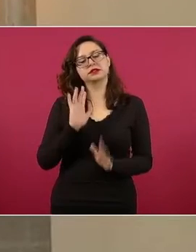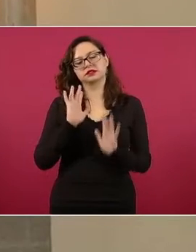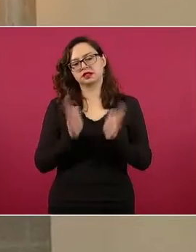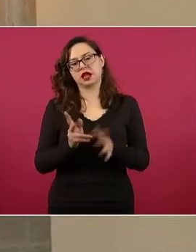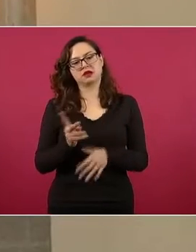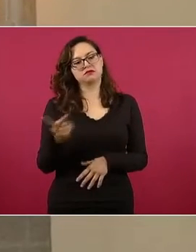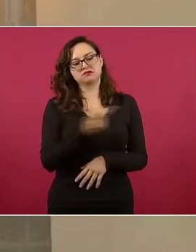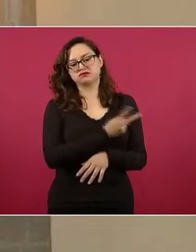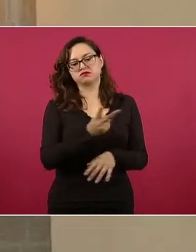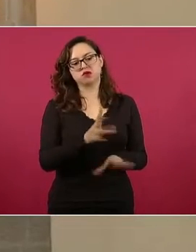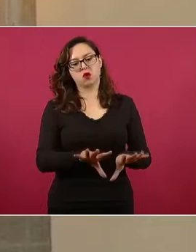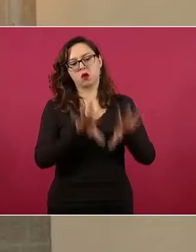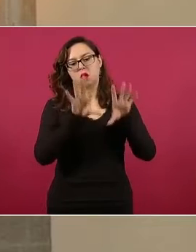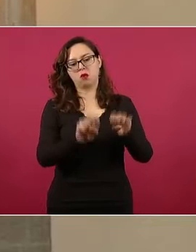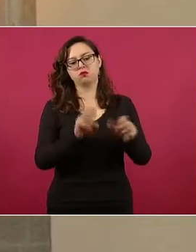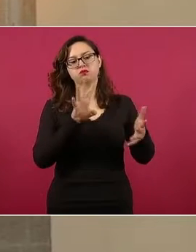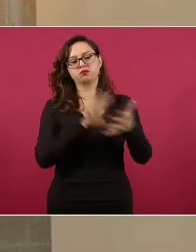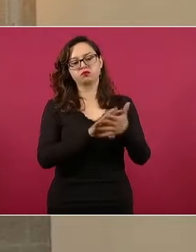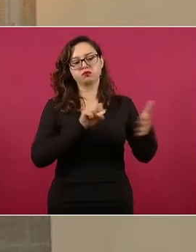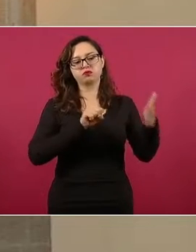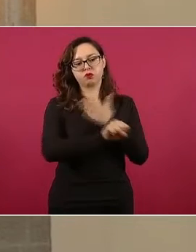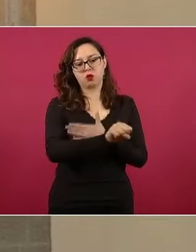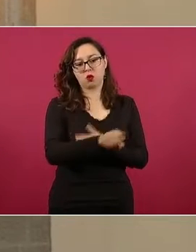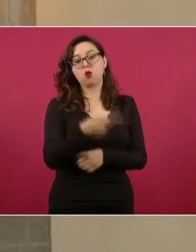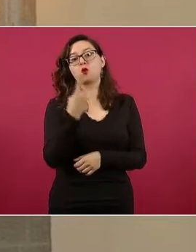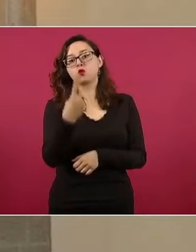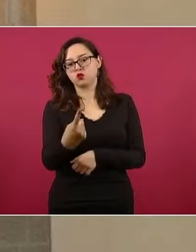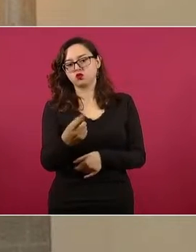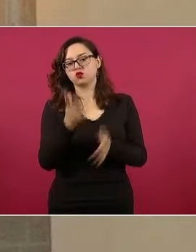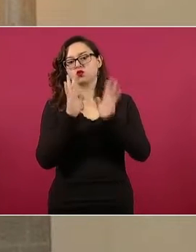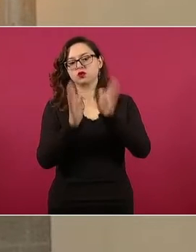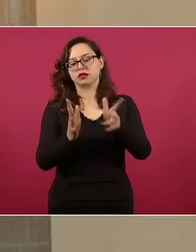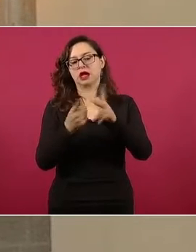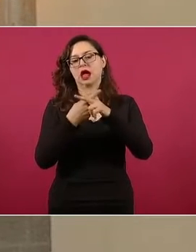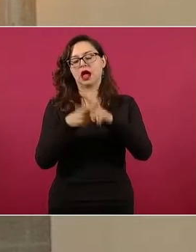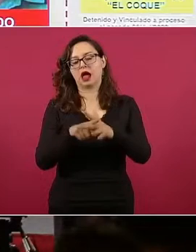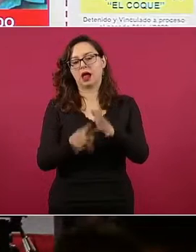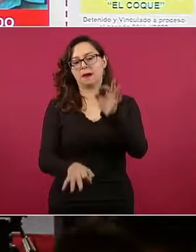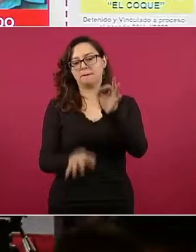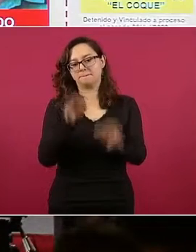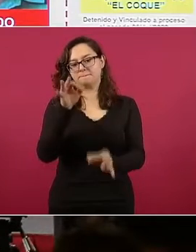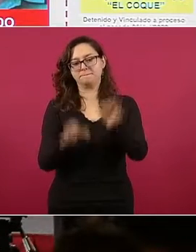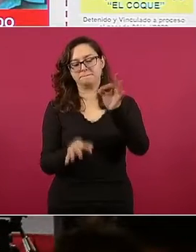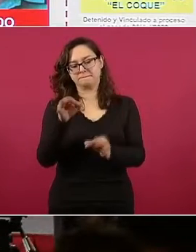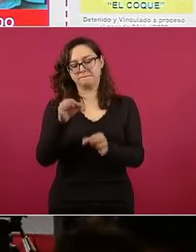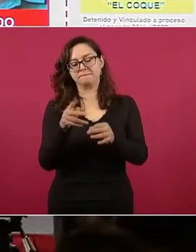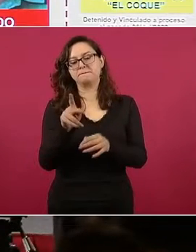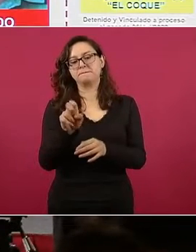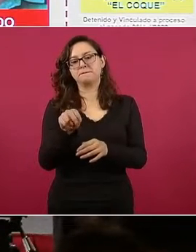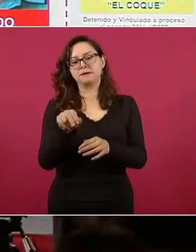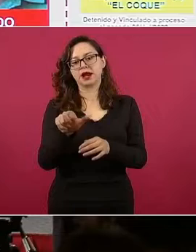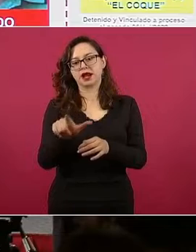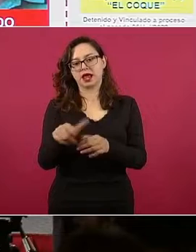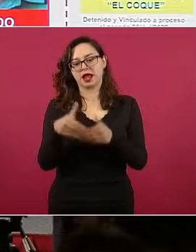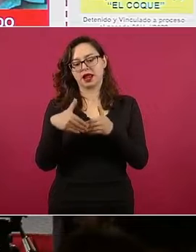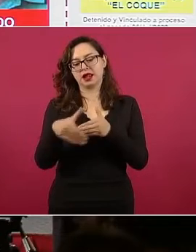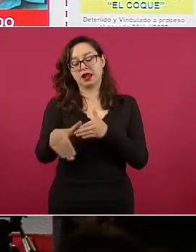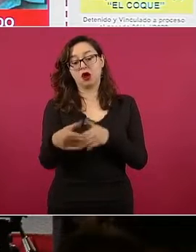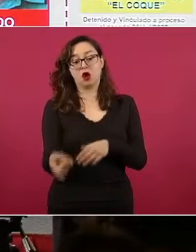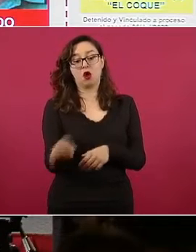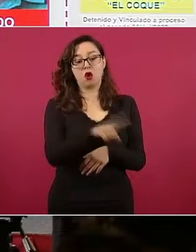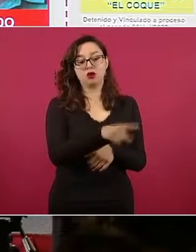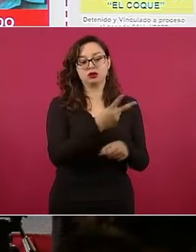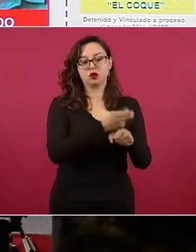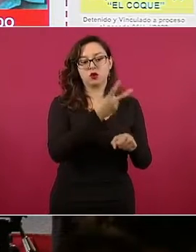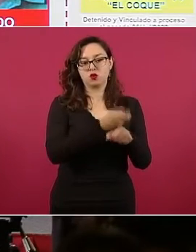uno de ellos ya está vinculado a proceso penal y el coautor ya fue detenido y está pendiente su vinculación